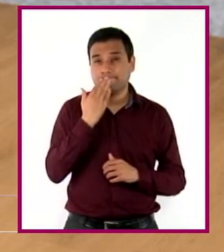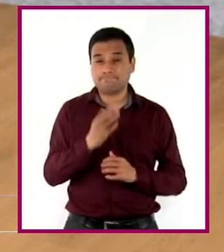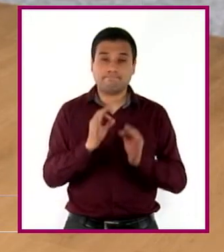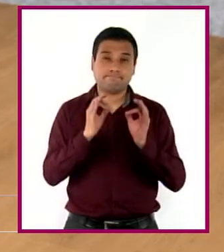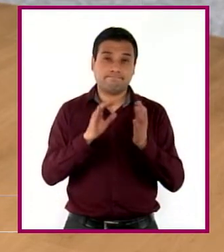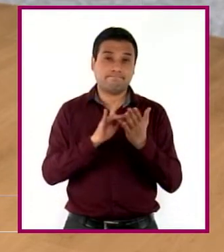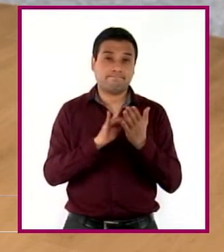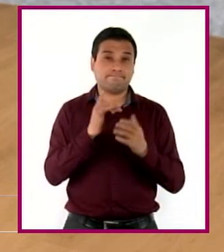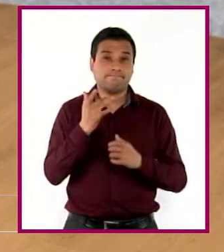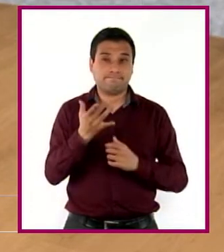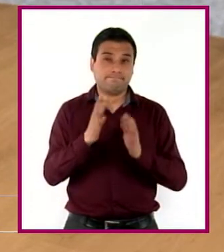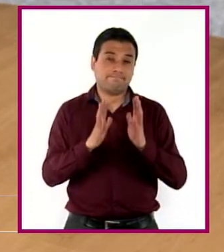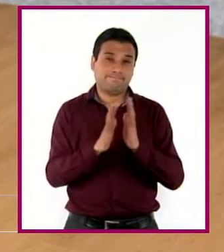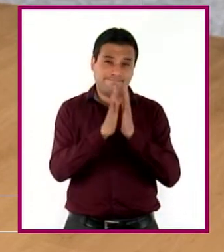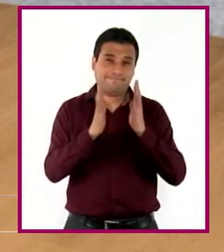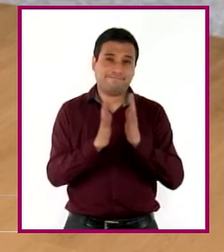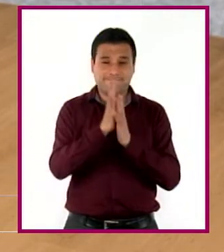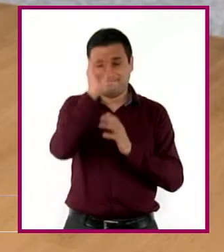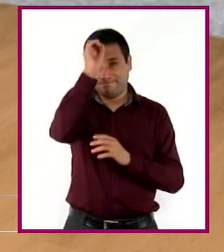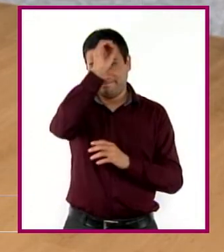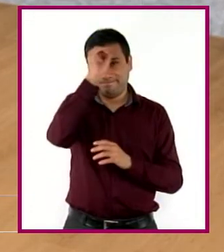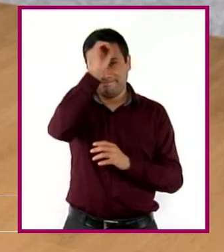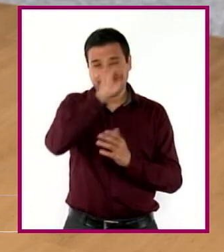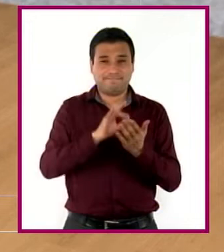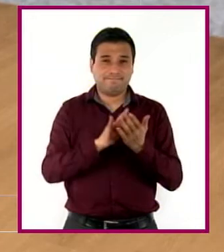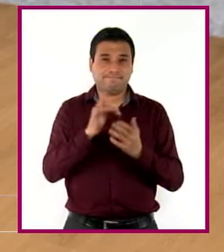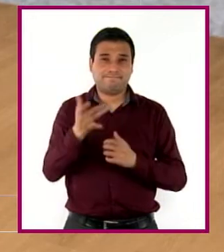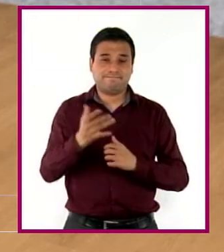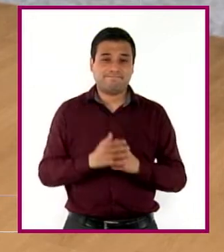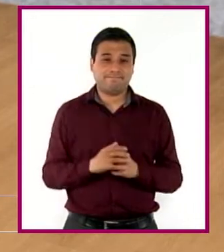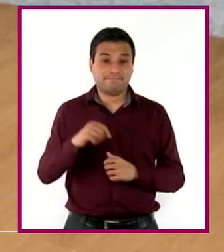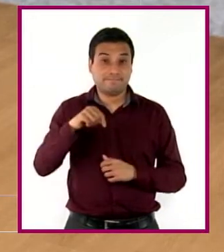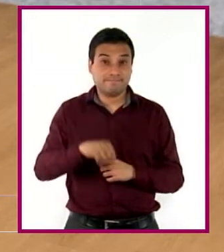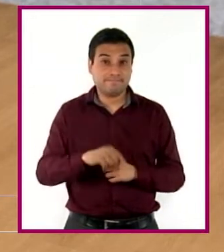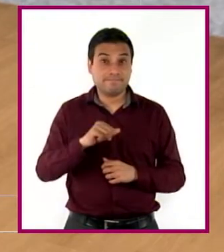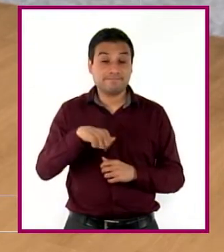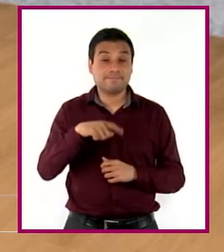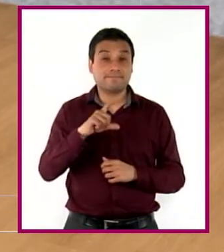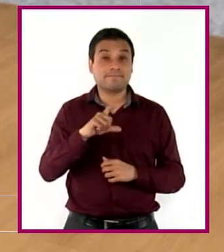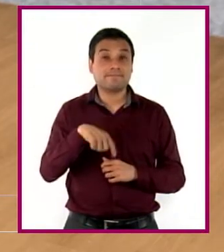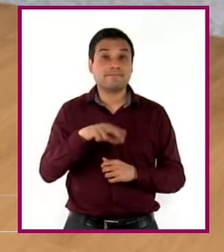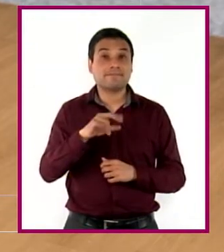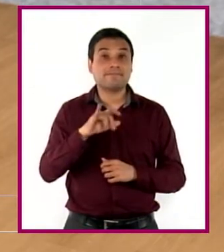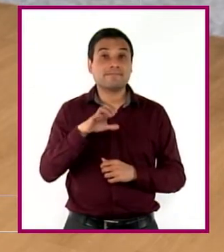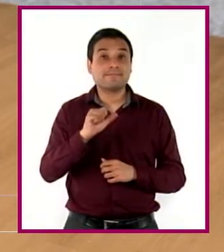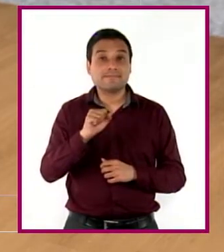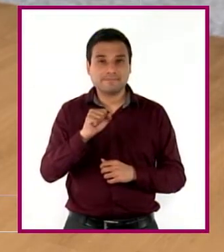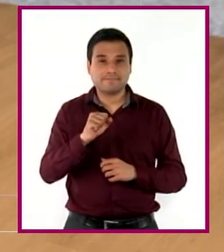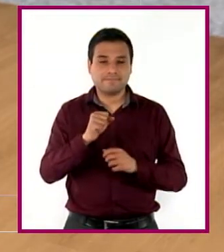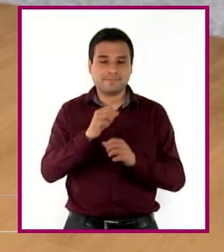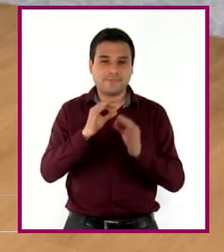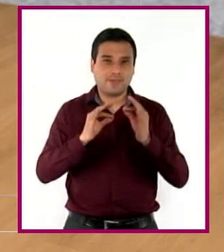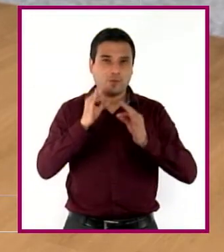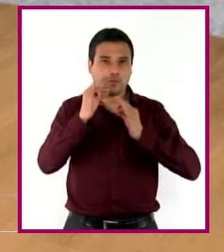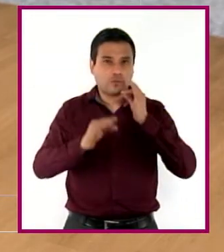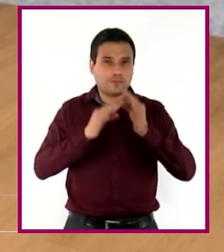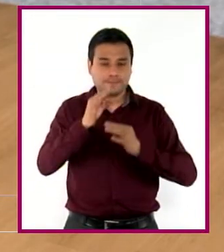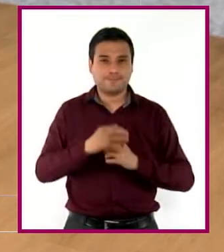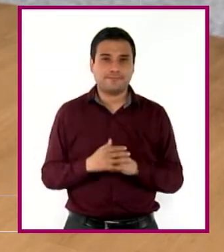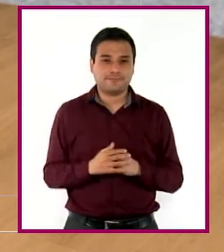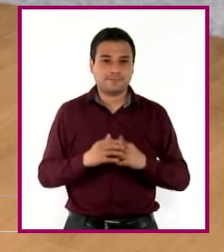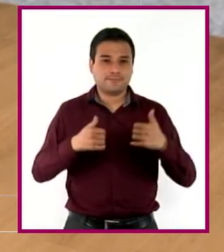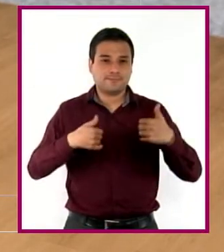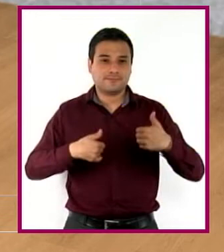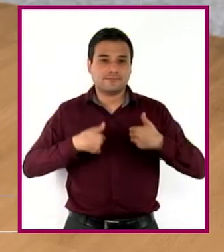Muy bien, gracias por participar una vez más con nosotros en... ¡Aquí les informo! Para jóvenes